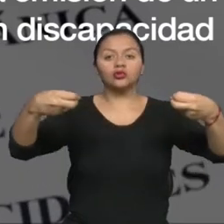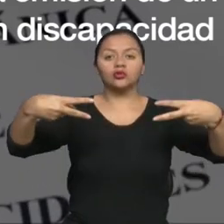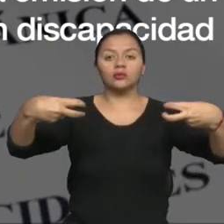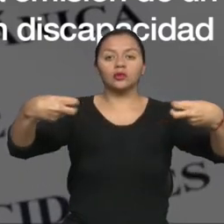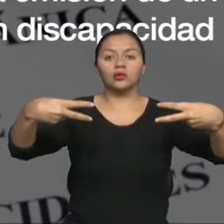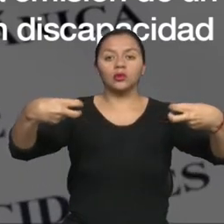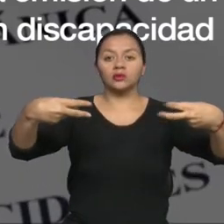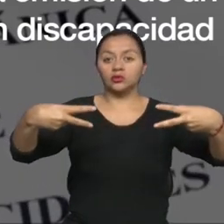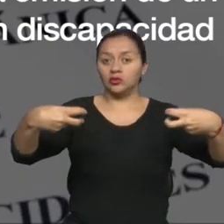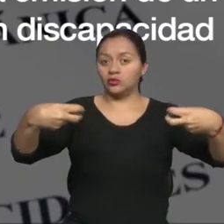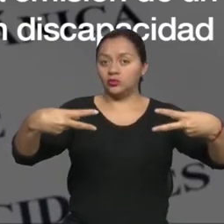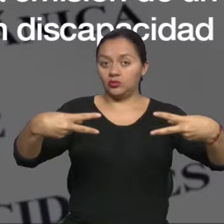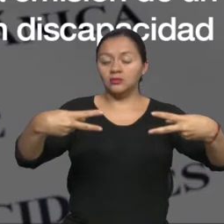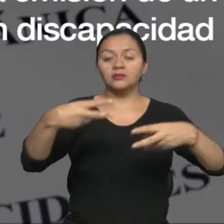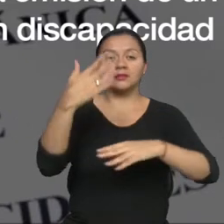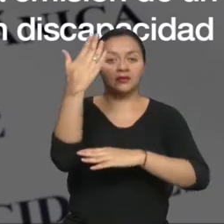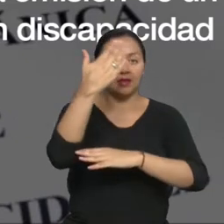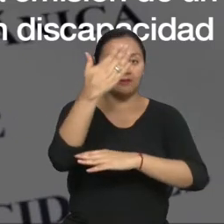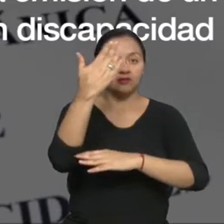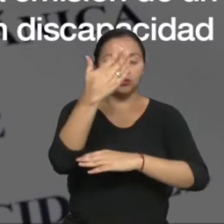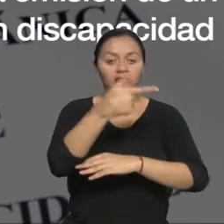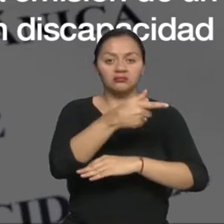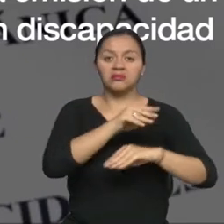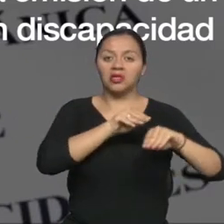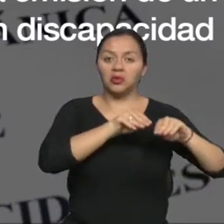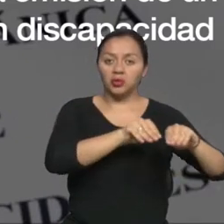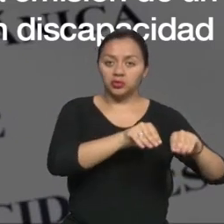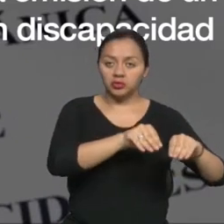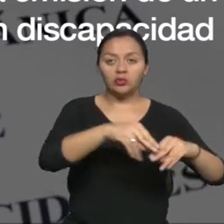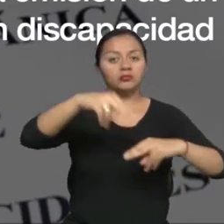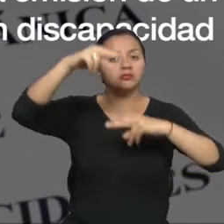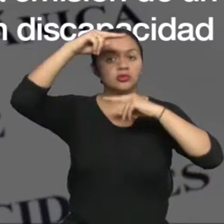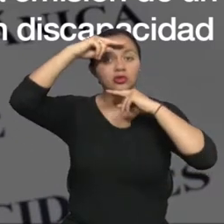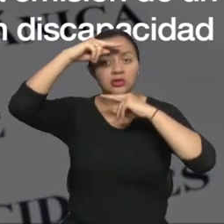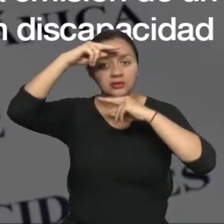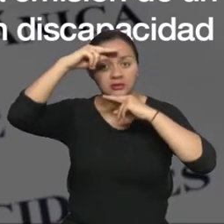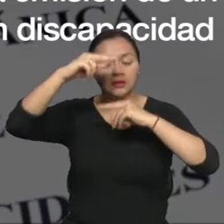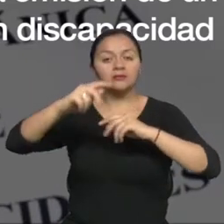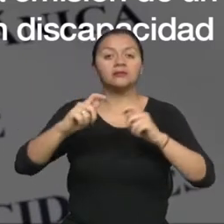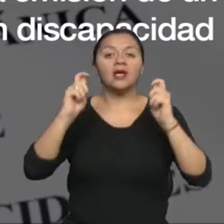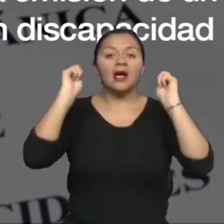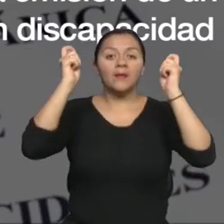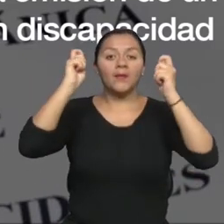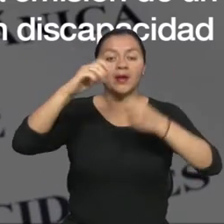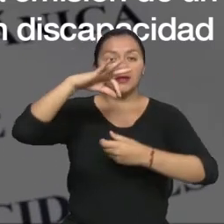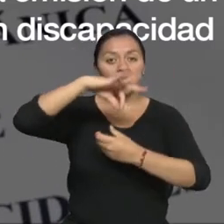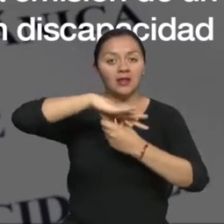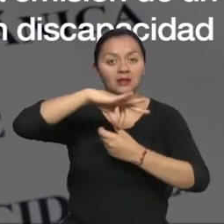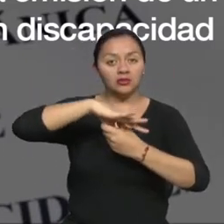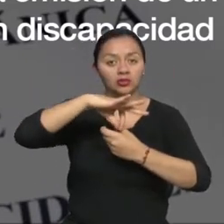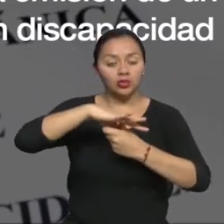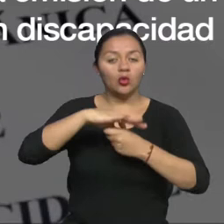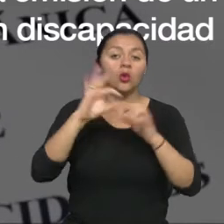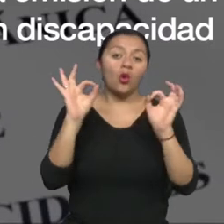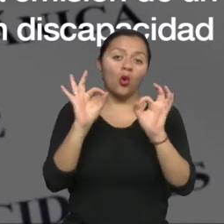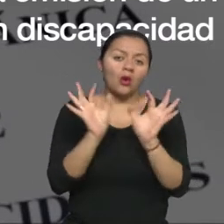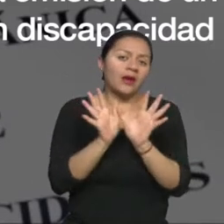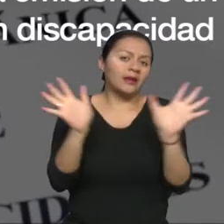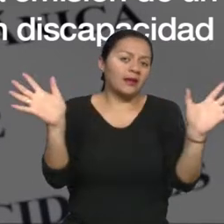en los contenidos de programas educativos, noticias, campañas electorales y cultura general.